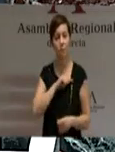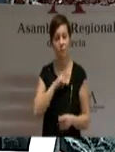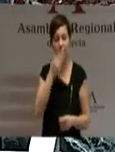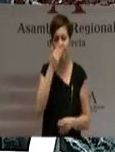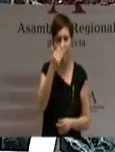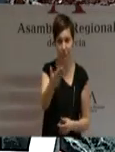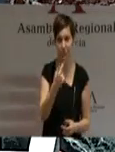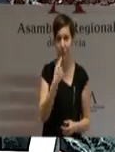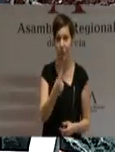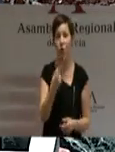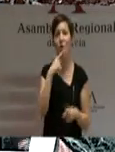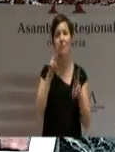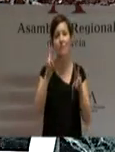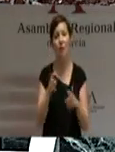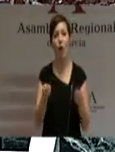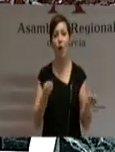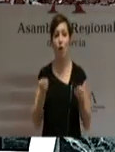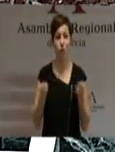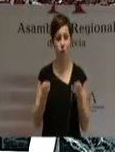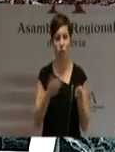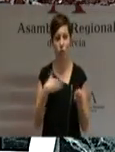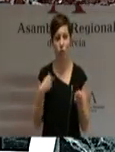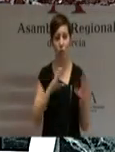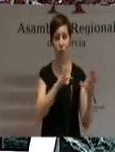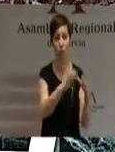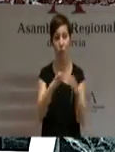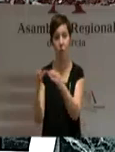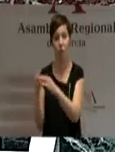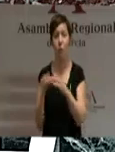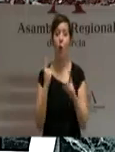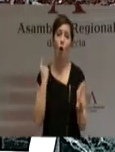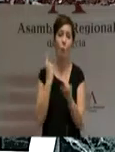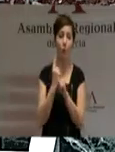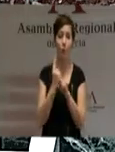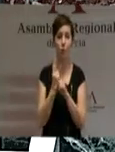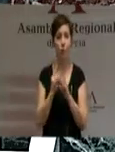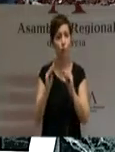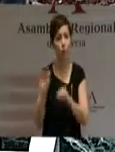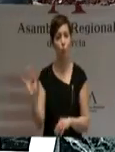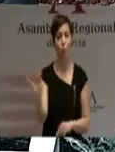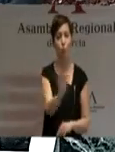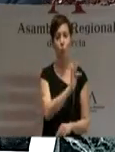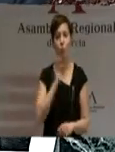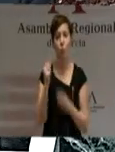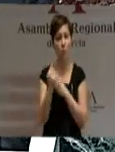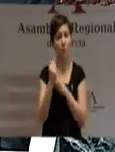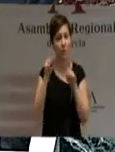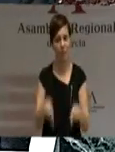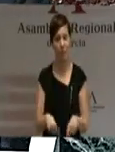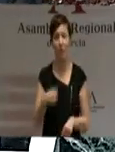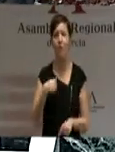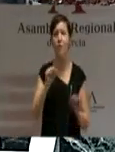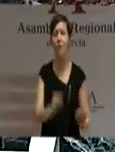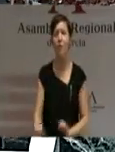habla la tarea de control que a los grupos de posición corresponde. Siempre, siempre he defendido